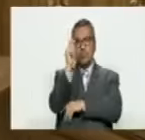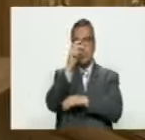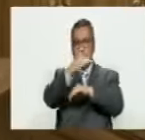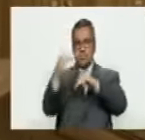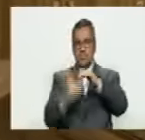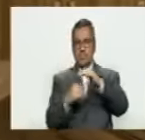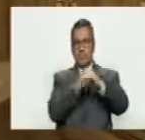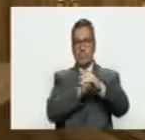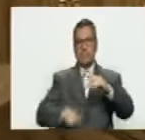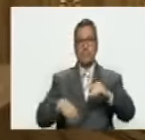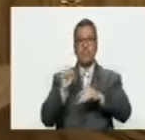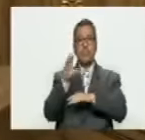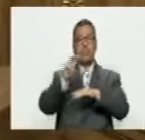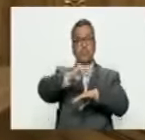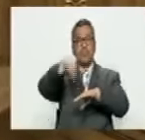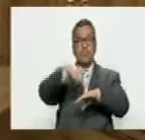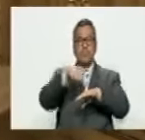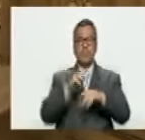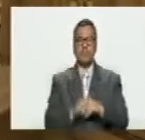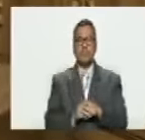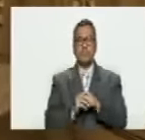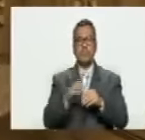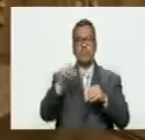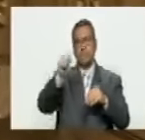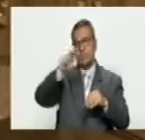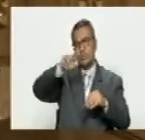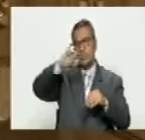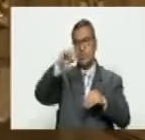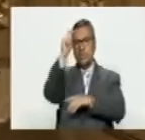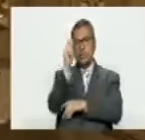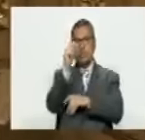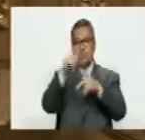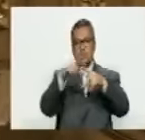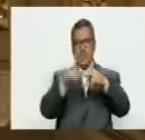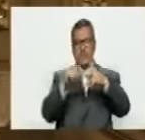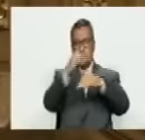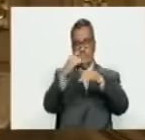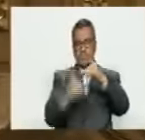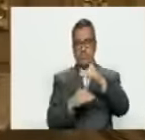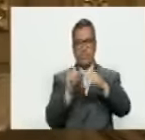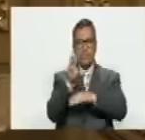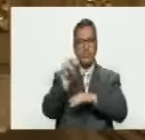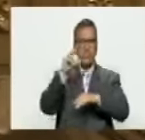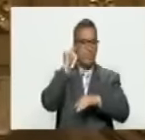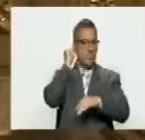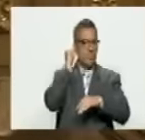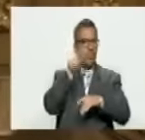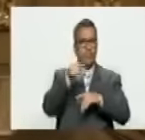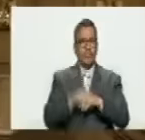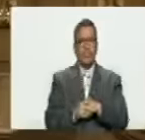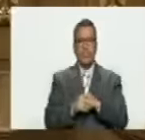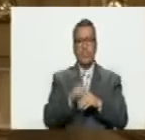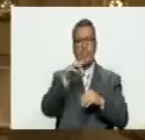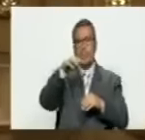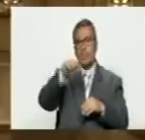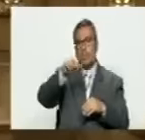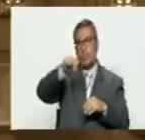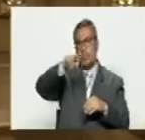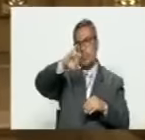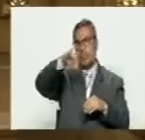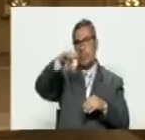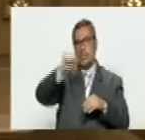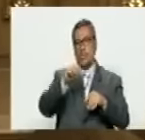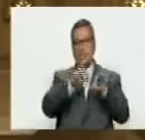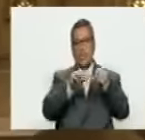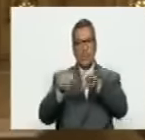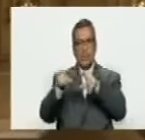vicepresidente de la asamblea nacional américa pérez diputada y segunda vicepresidenta de la asamblea nacional maría alejandra hernández